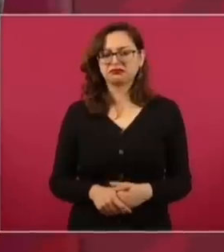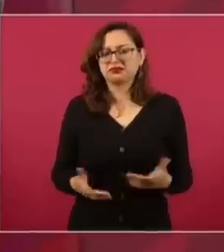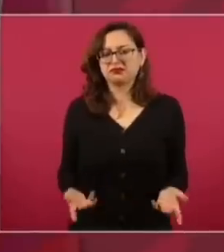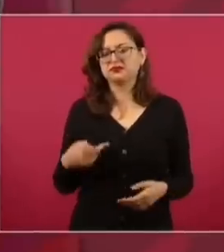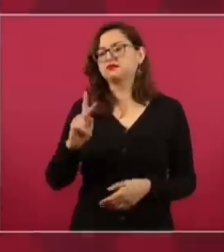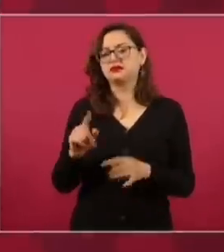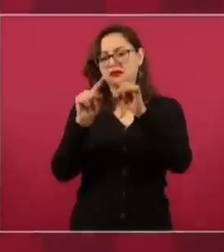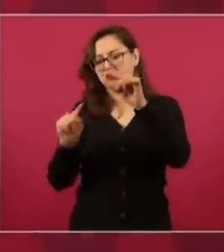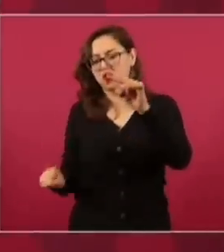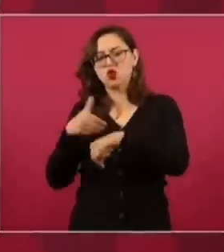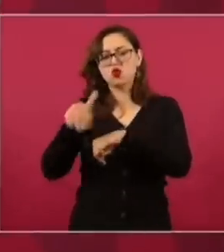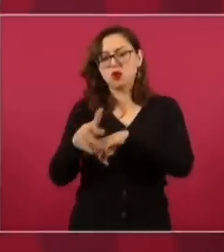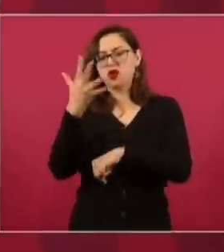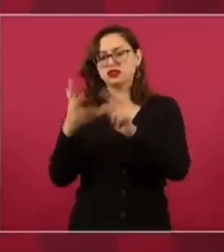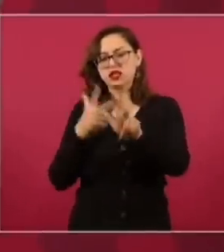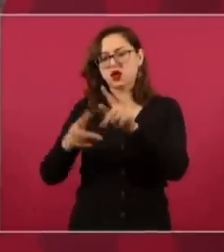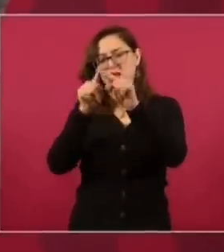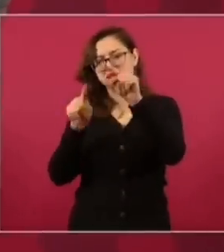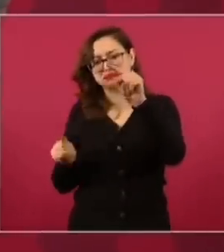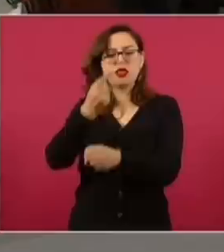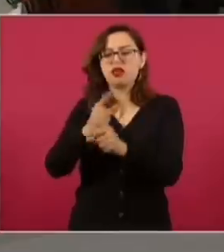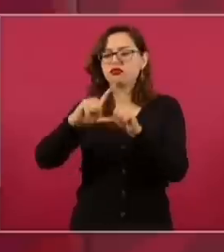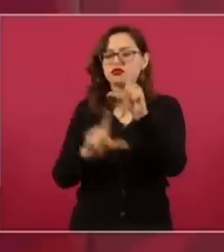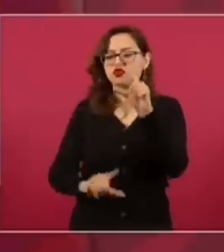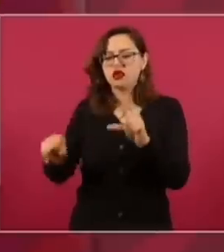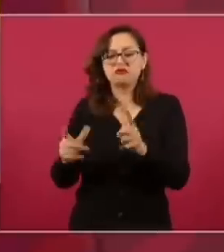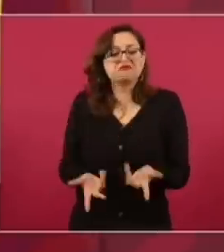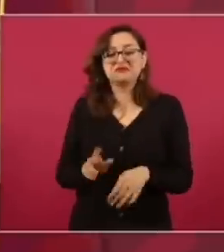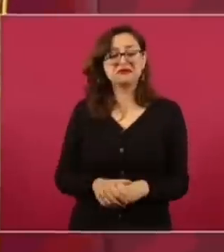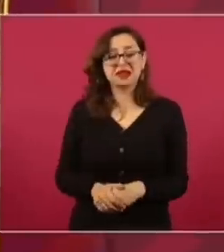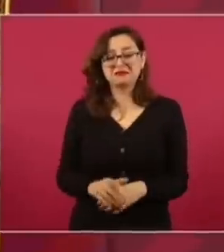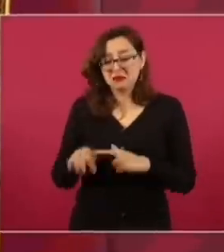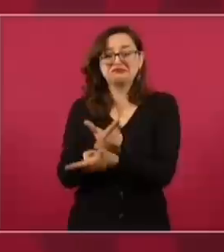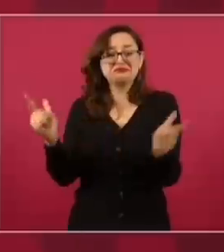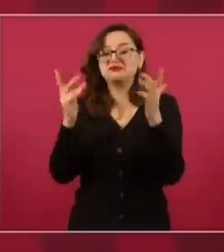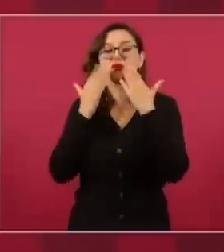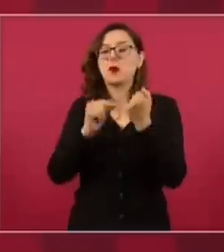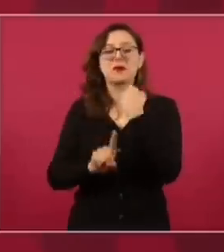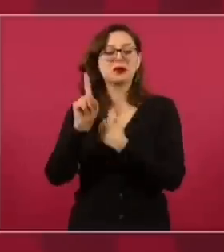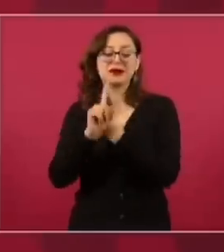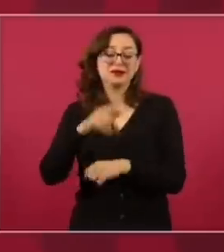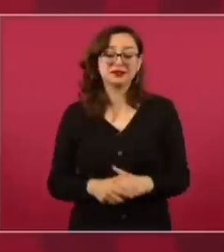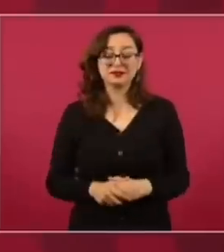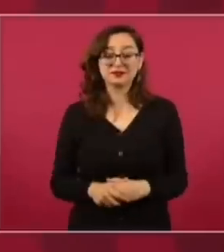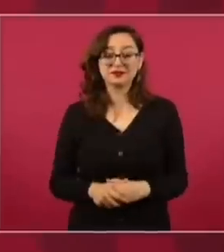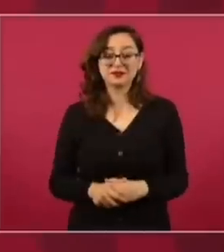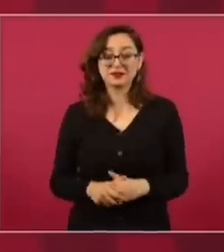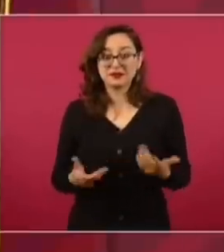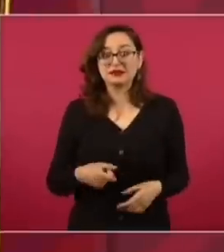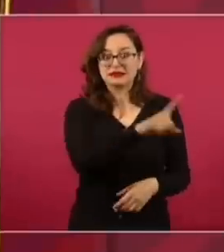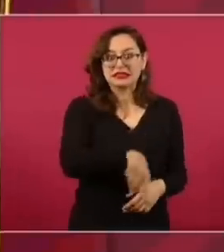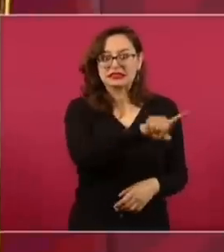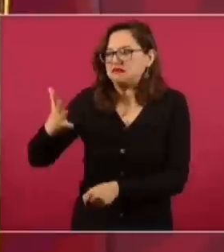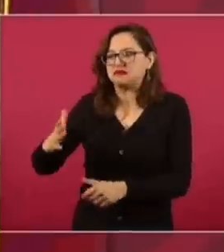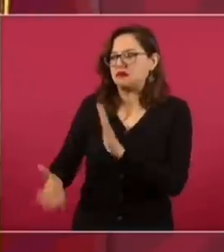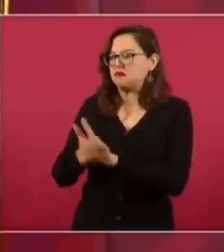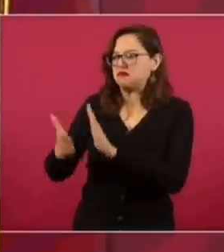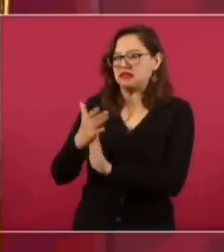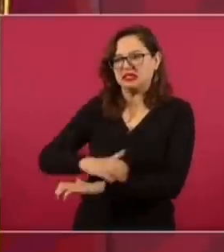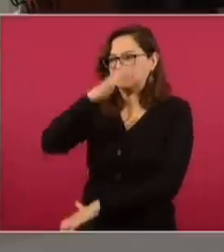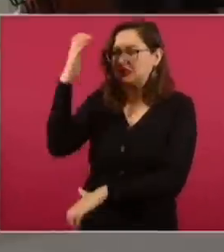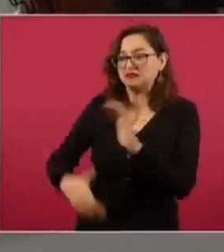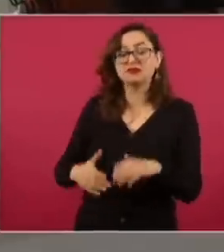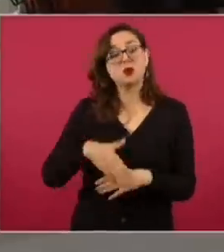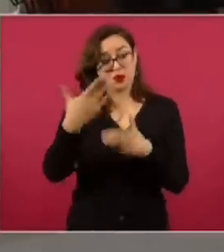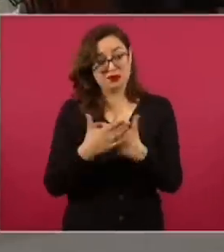ya es de seguridad nacional, no tiene ningún proyecto y la verdad que ganas tienen de parar el tren y van a